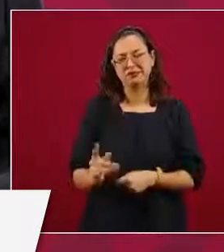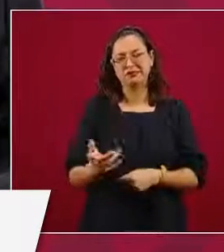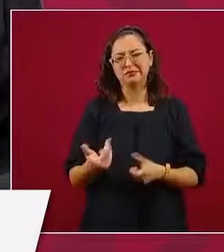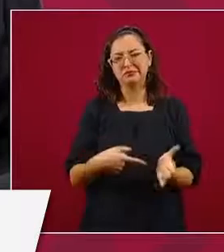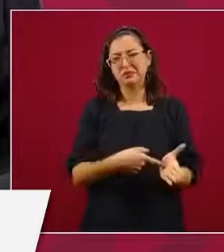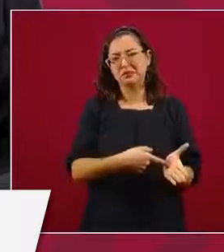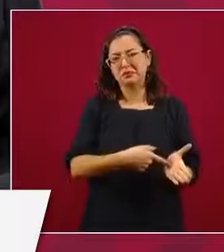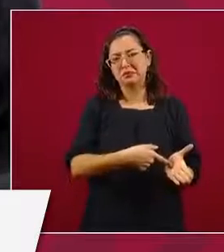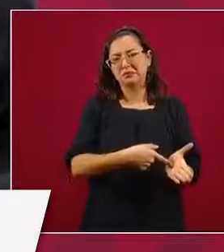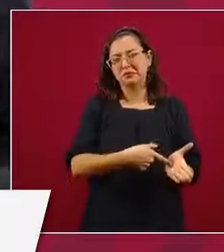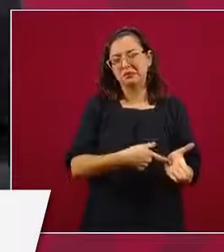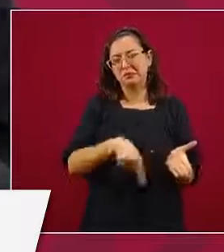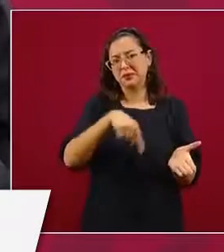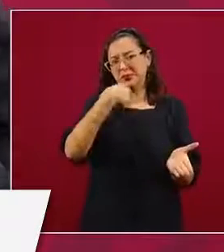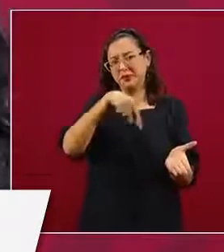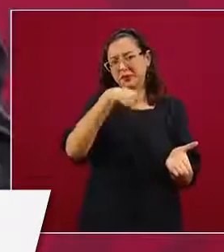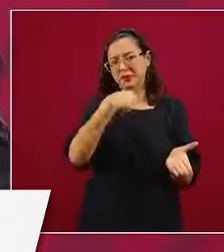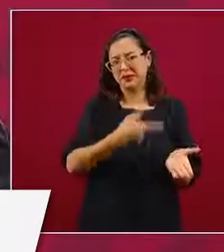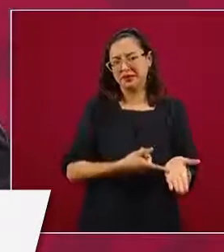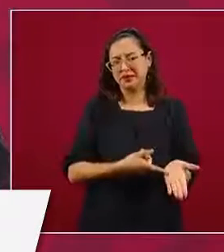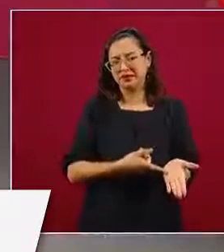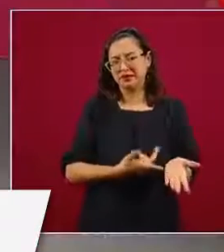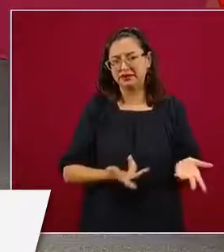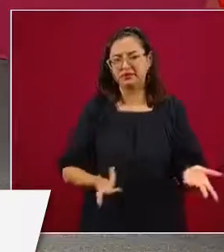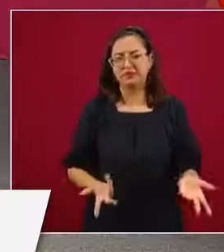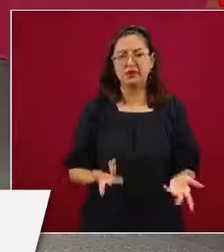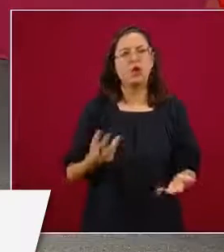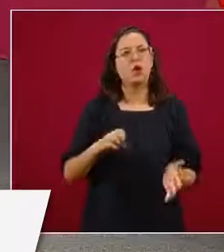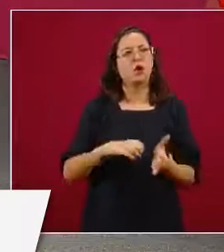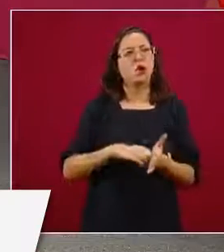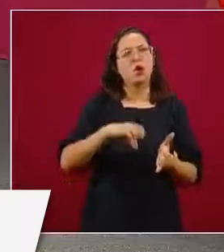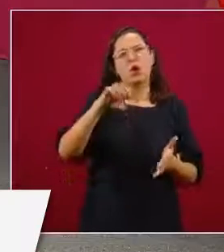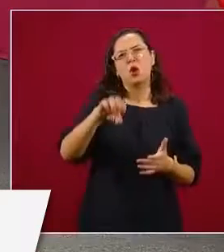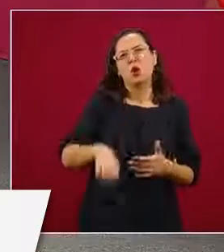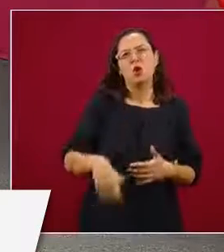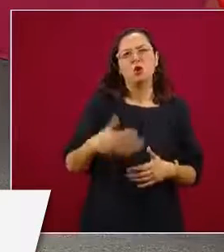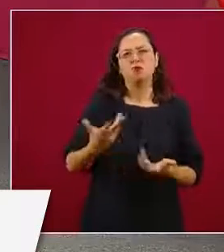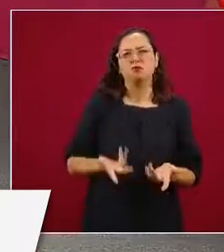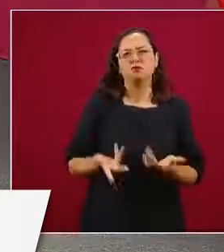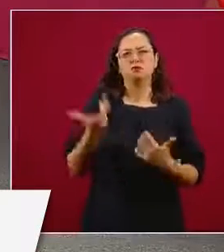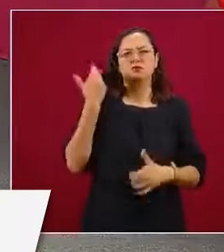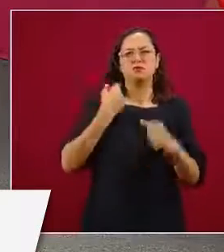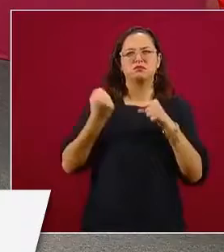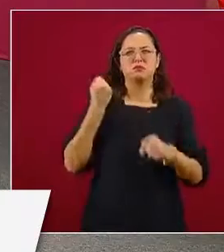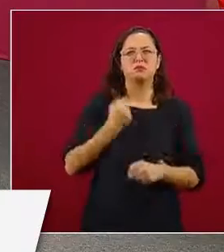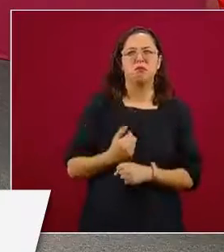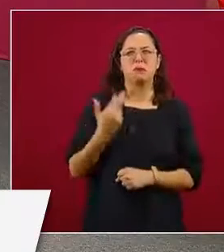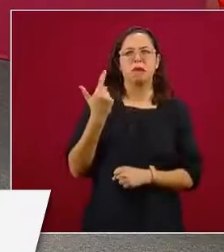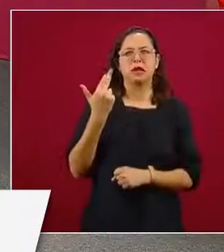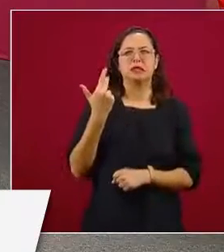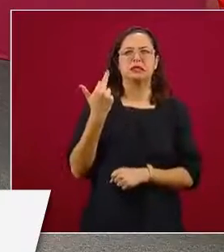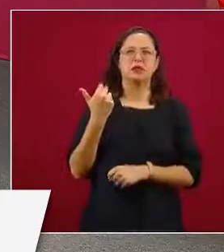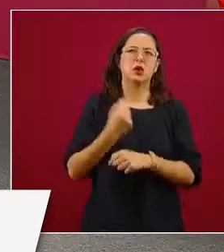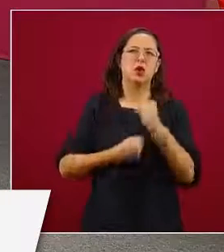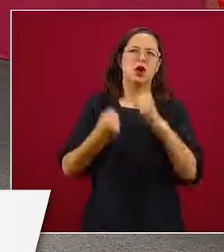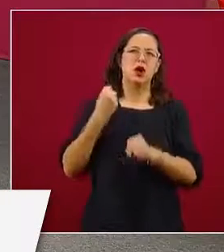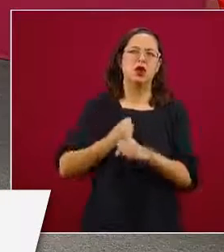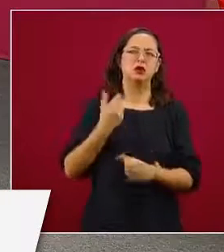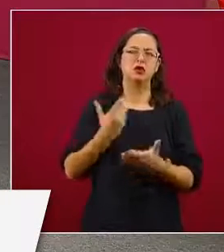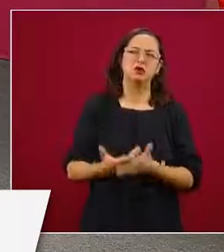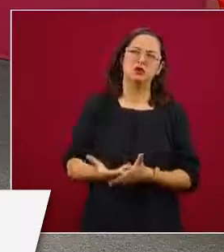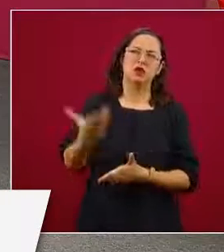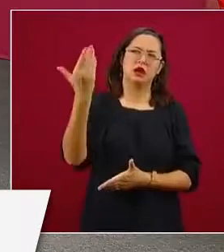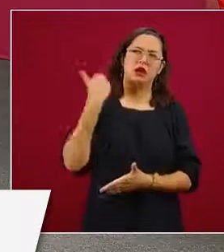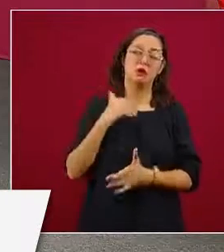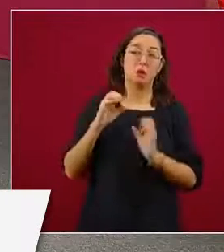Por ejemplo, desde hace 25 años o